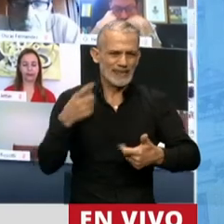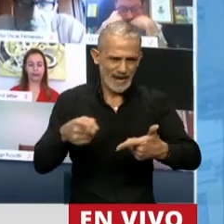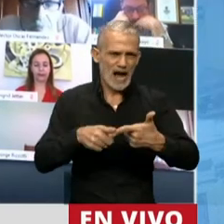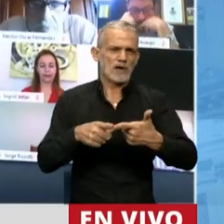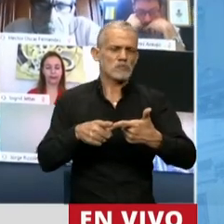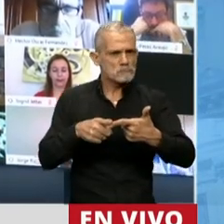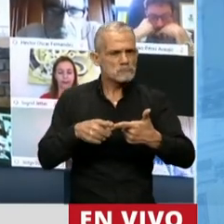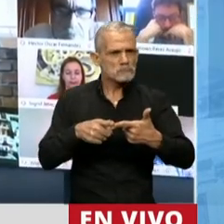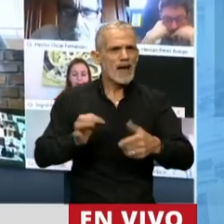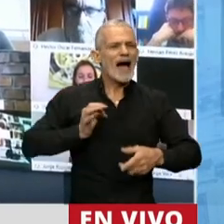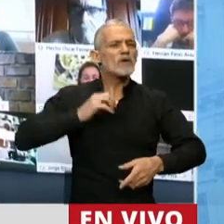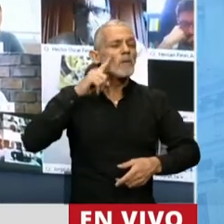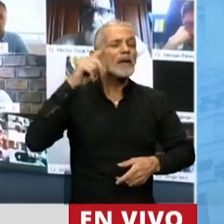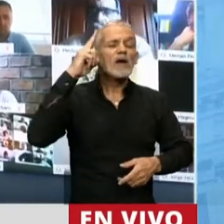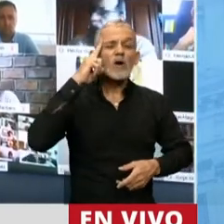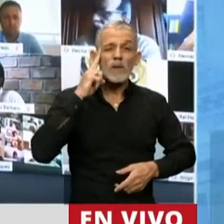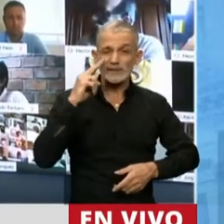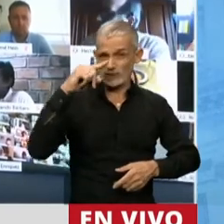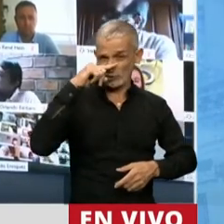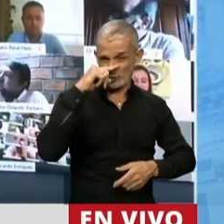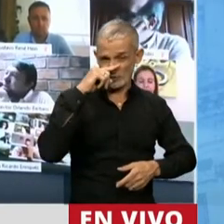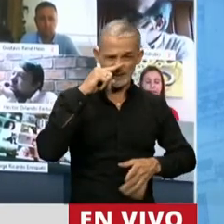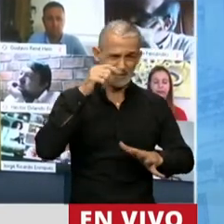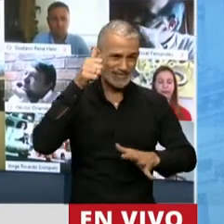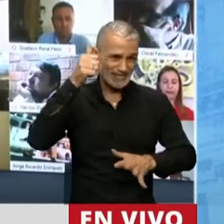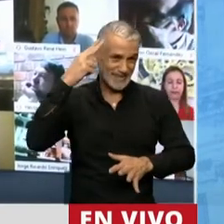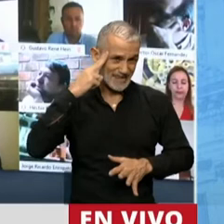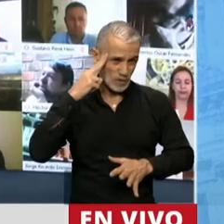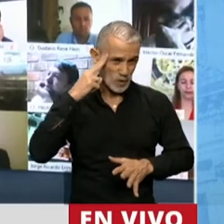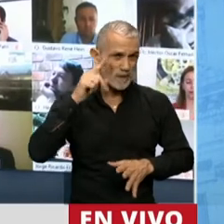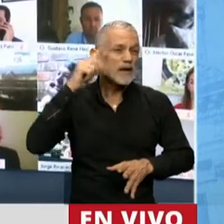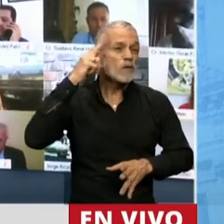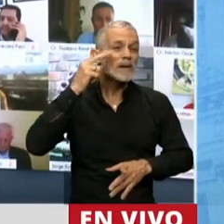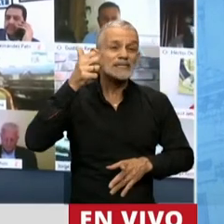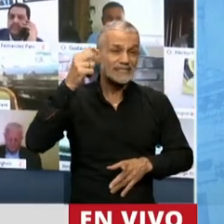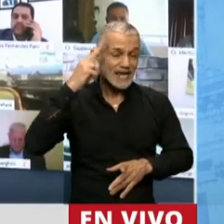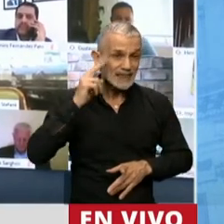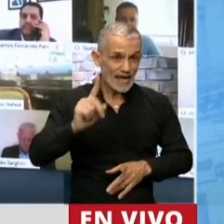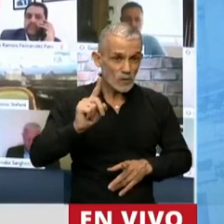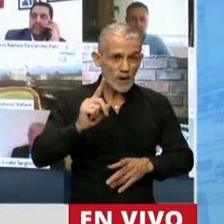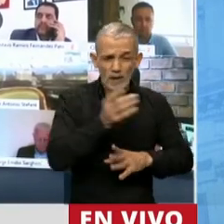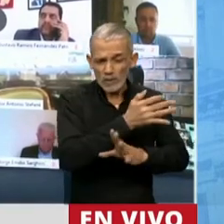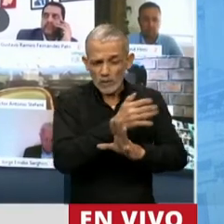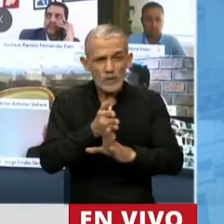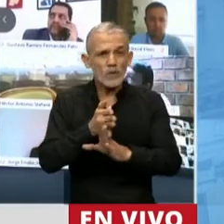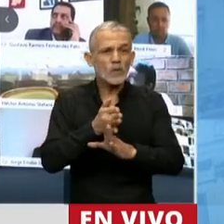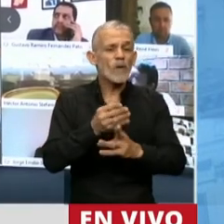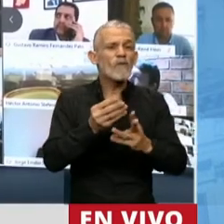En el año 1969, a finales